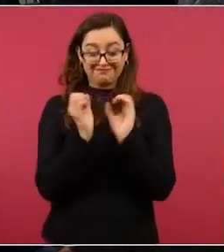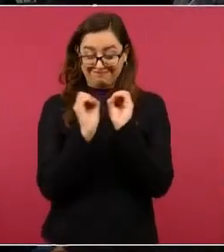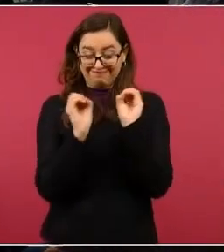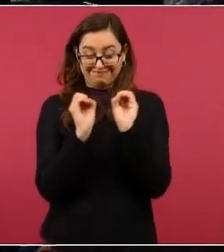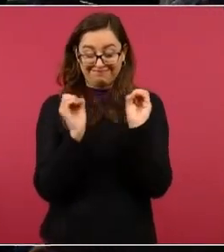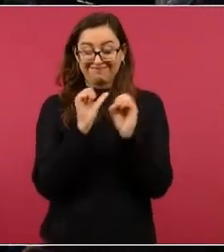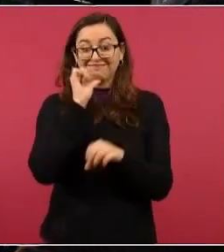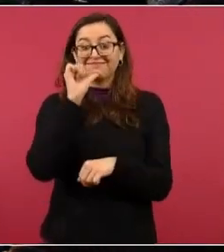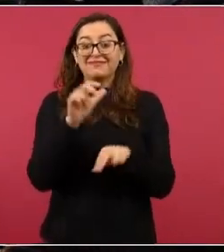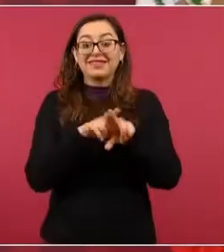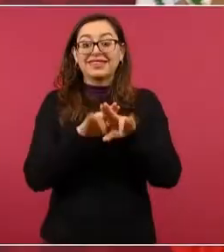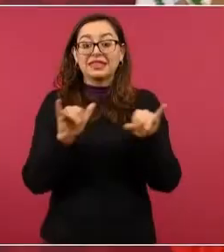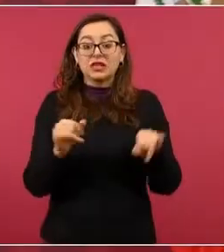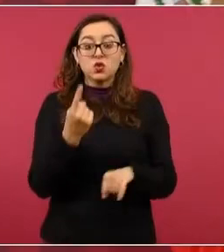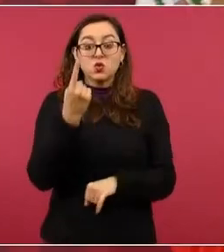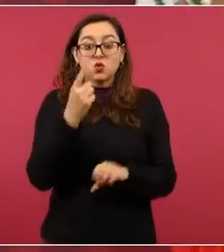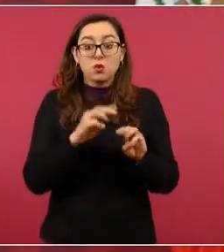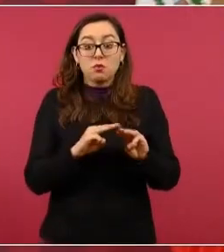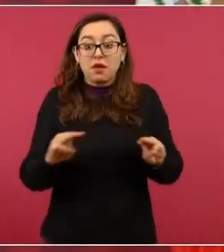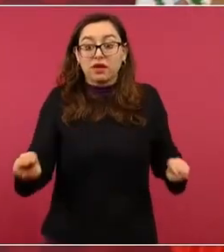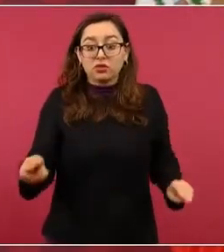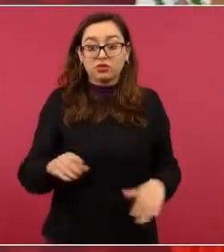vayan un gobernador que